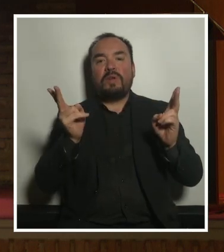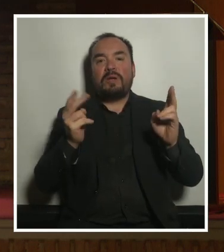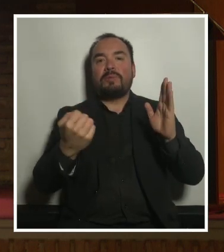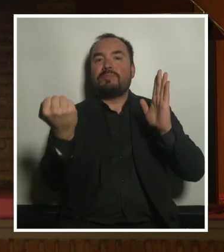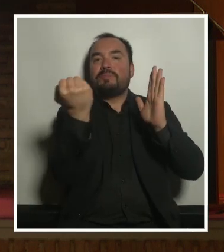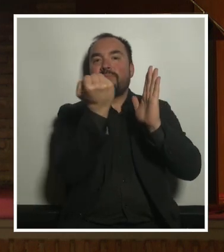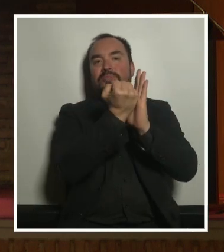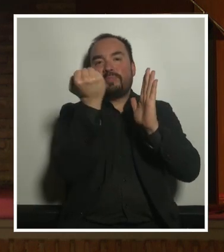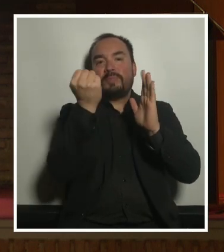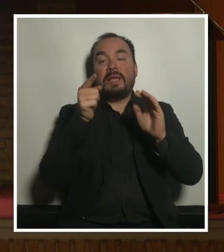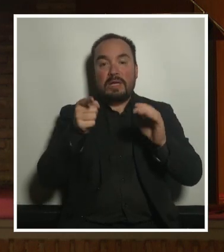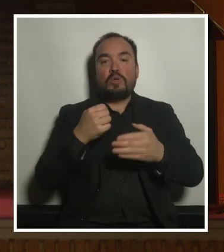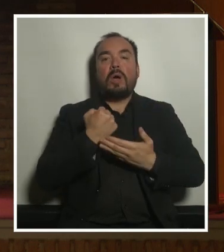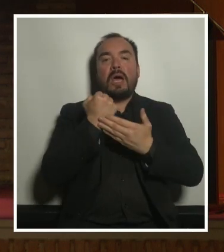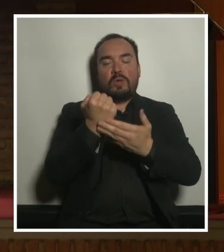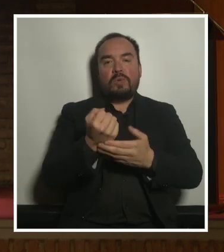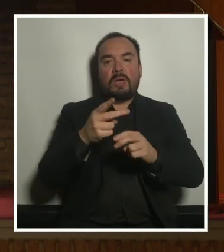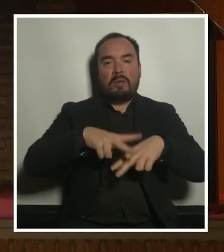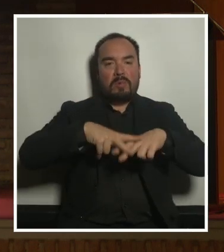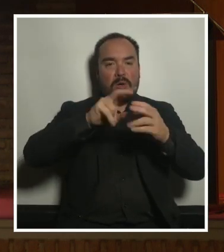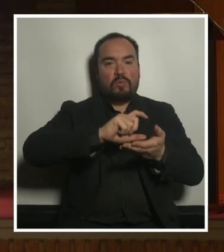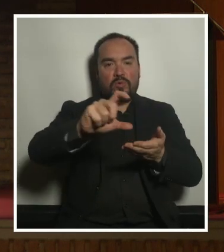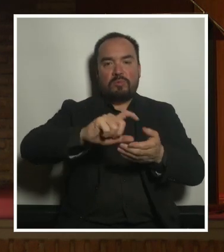los recursos existentes